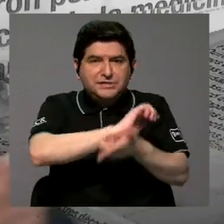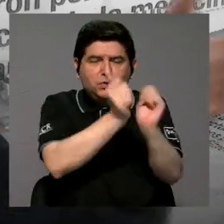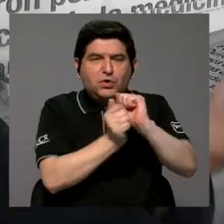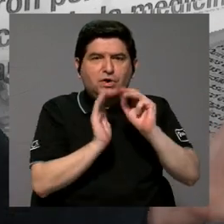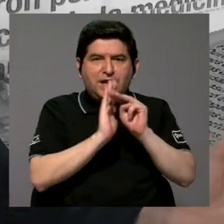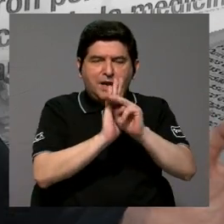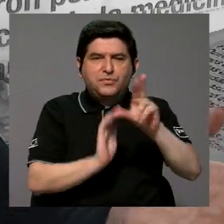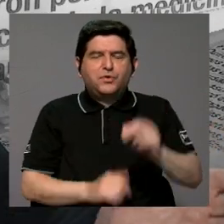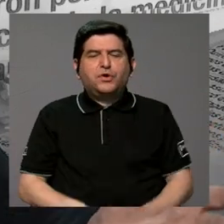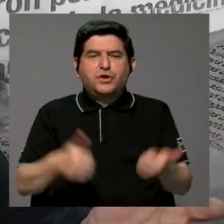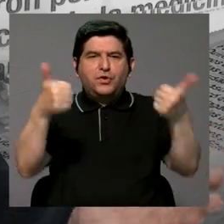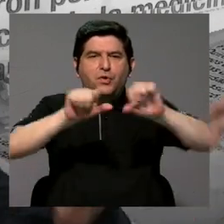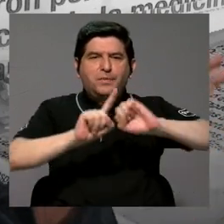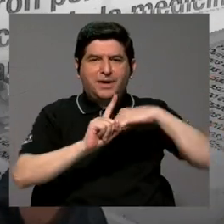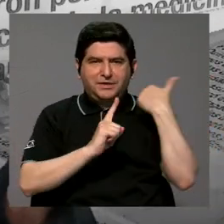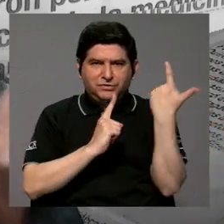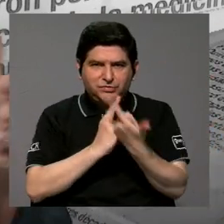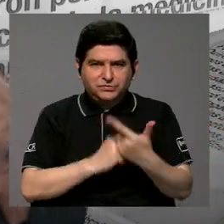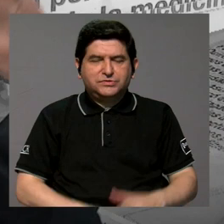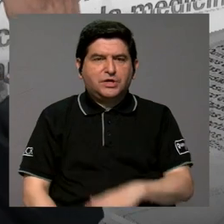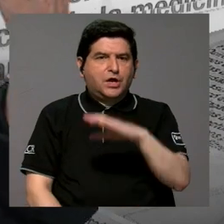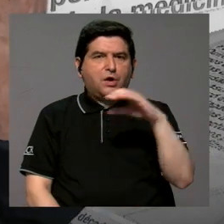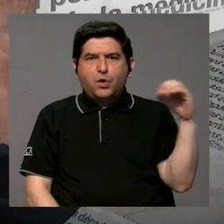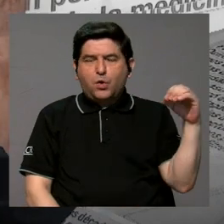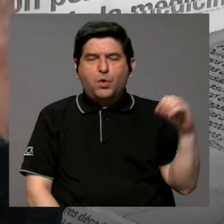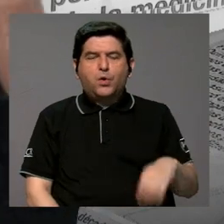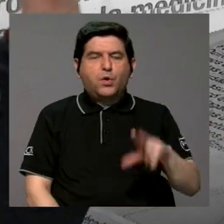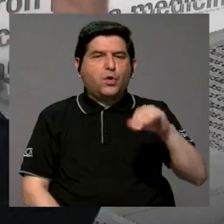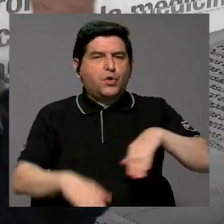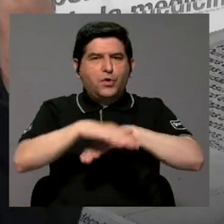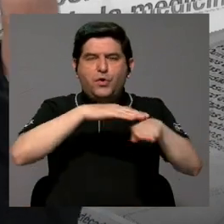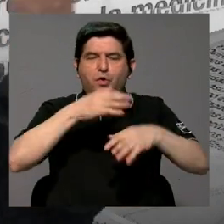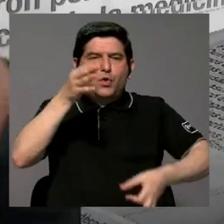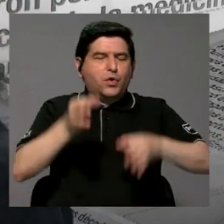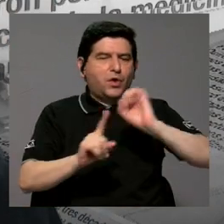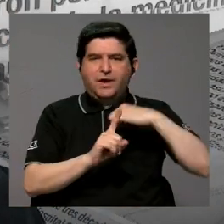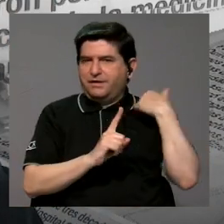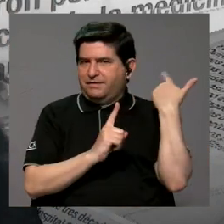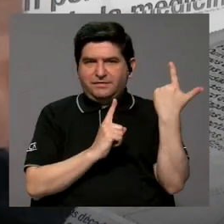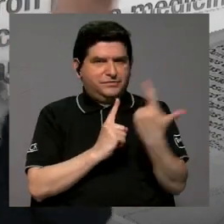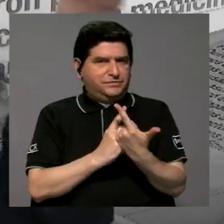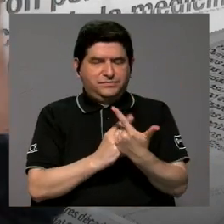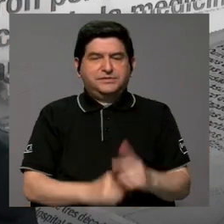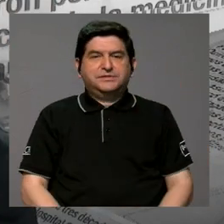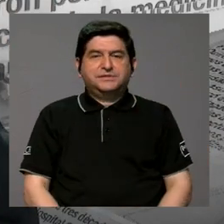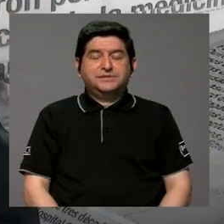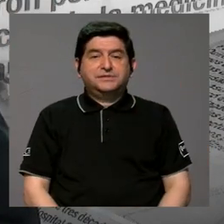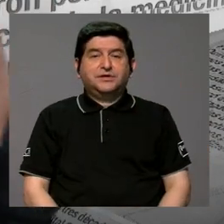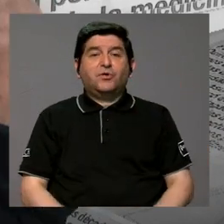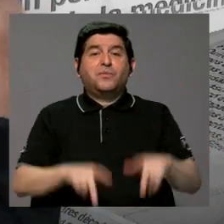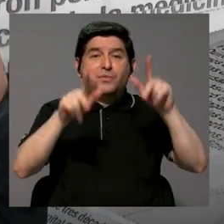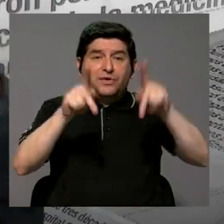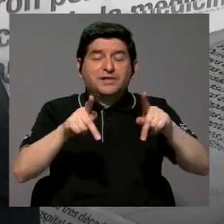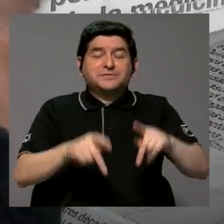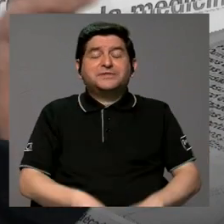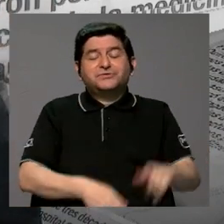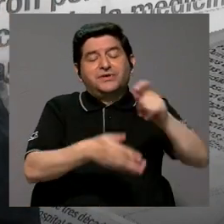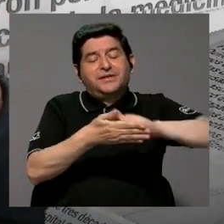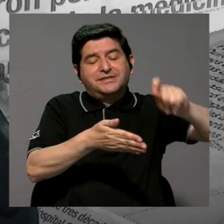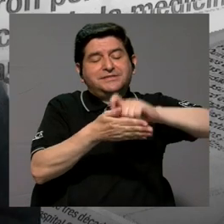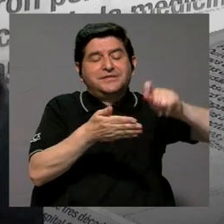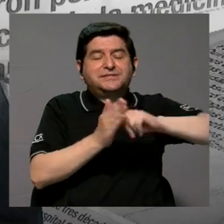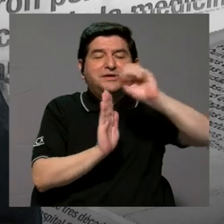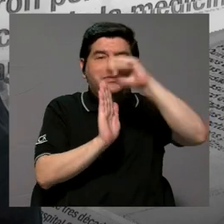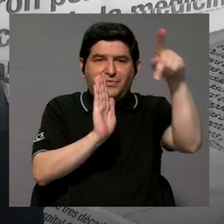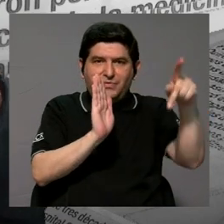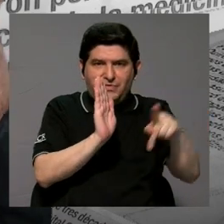y que ya no sea un pacto social o que no haya una, no esté basado en justicia social como el constituyente, el espíritu